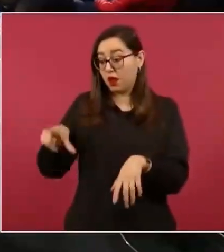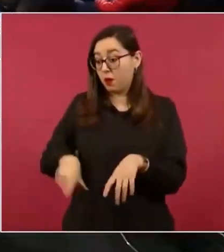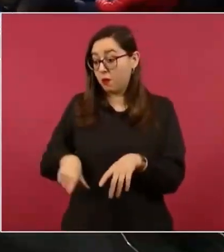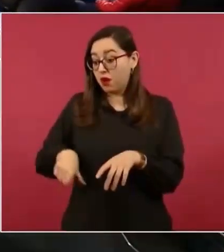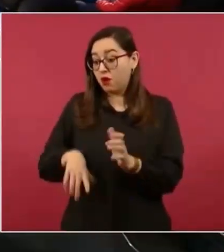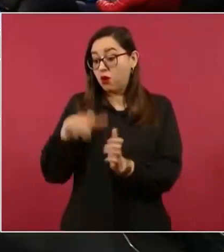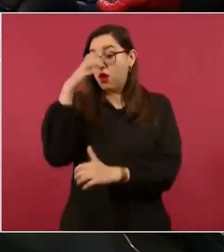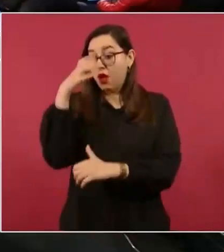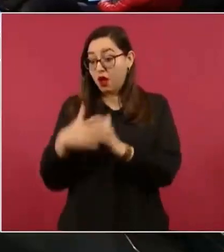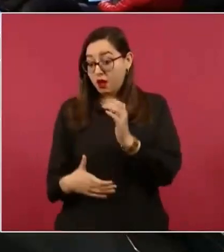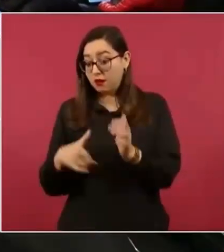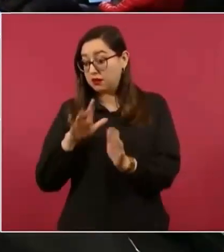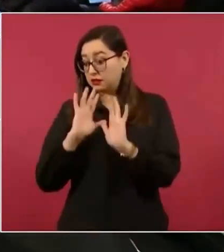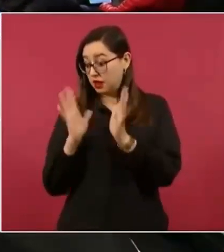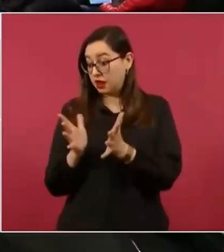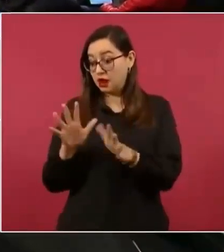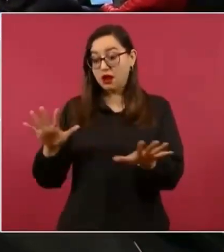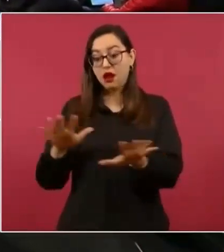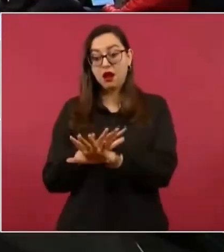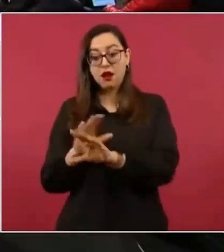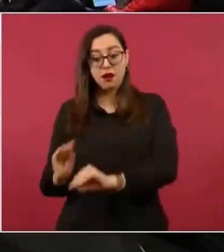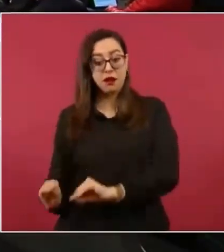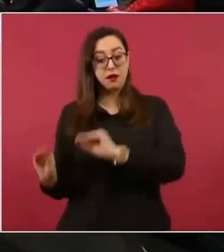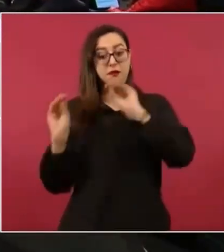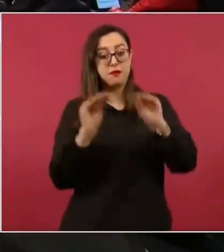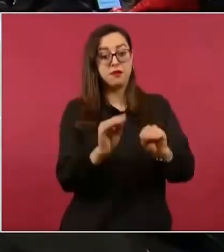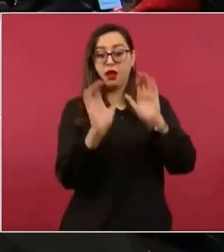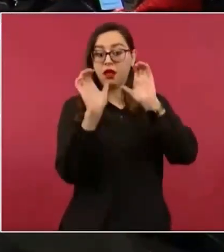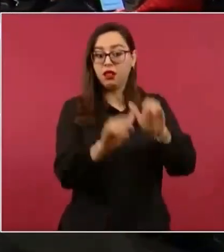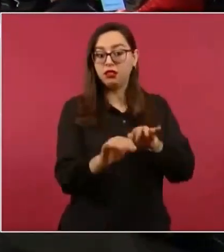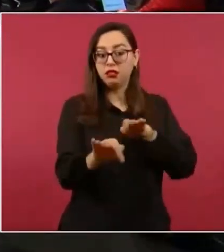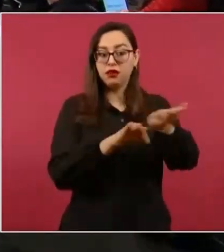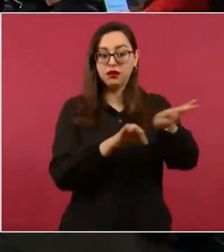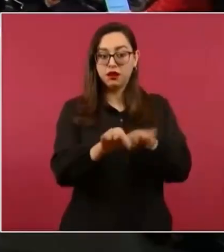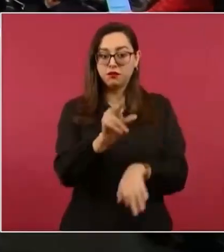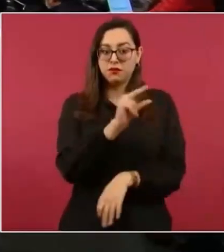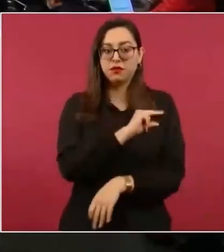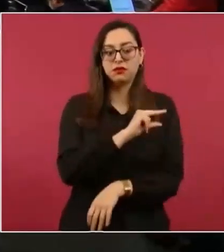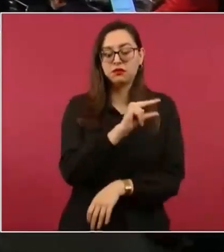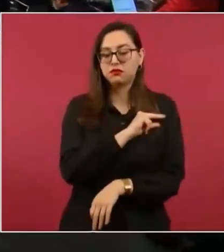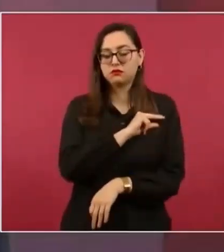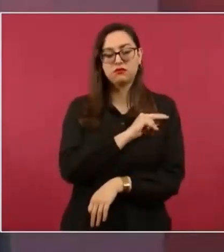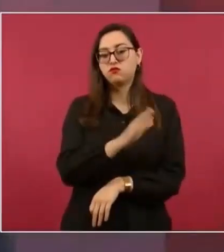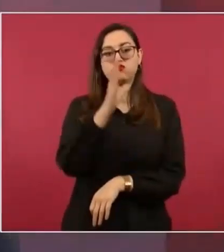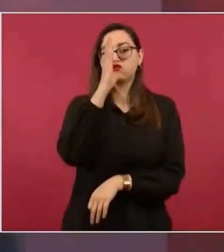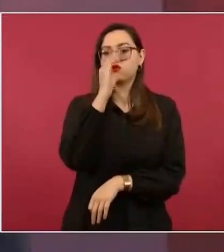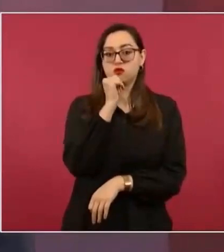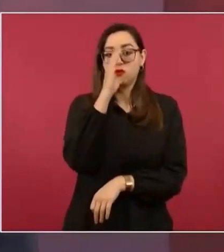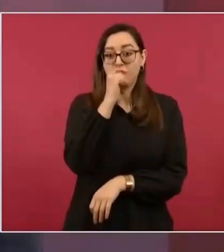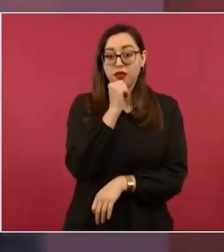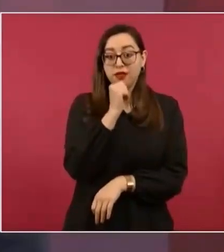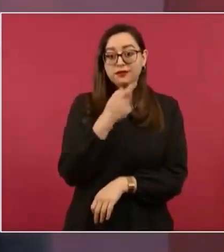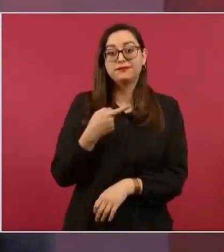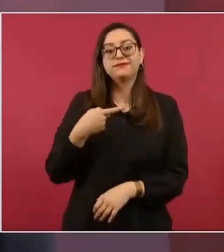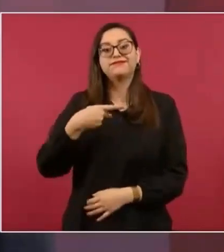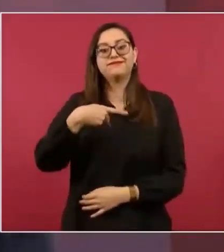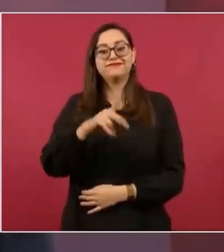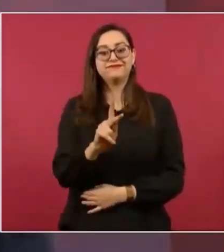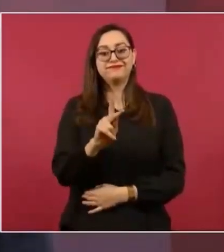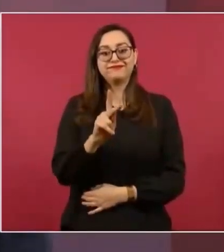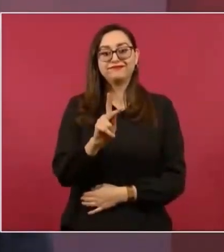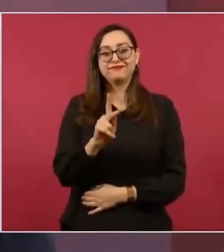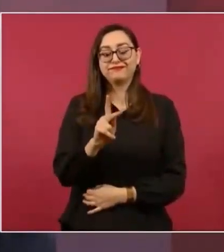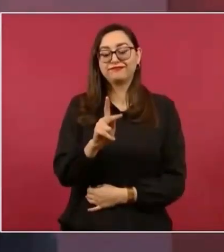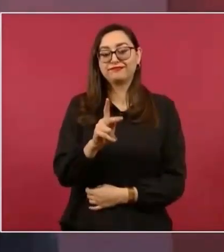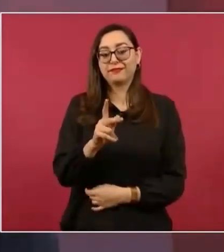como empleado cuando terminaba su función pública. Tenía que pasar 10